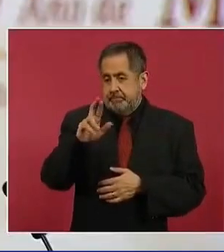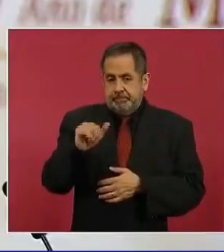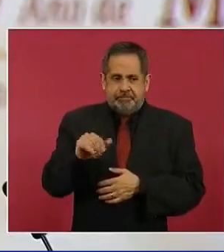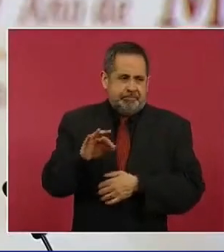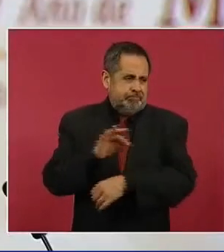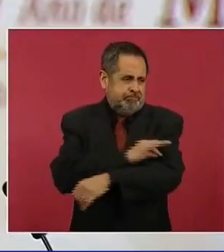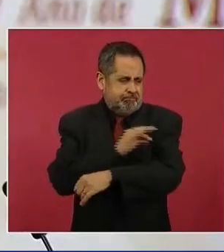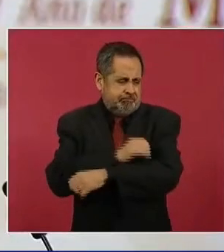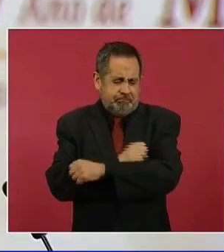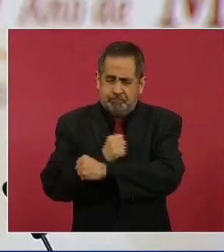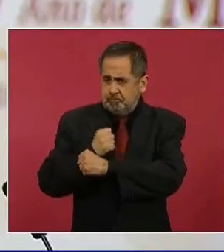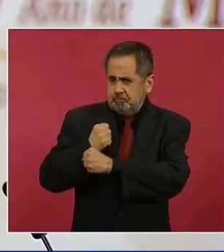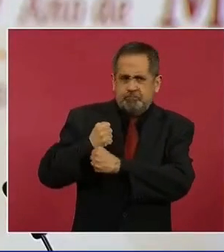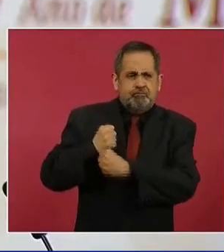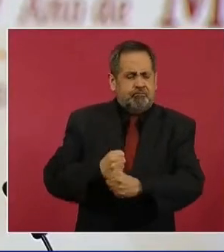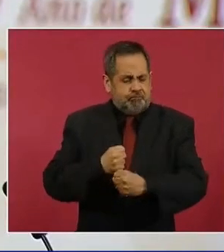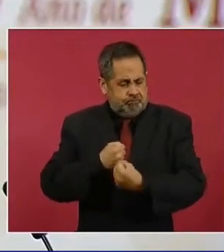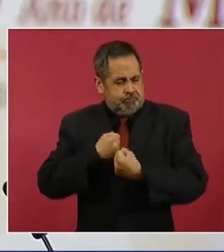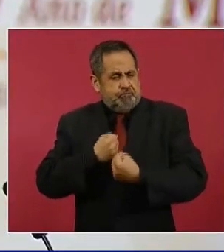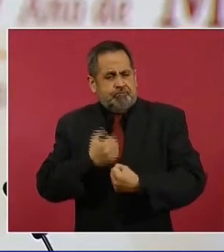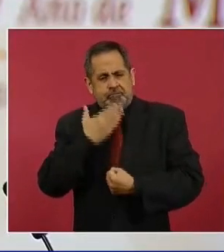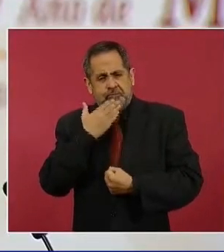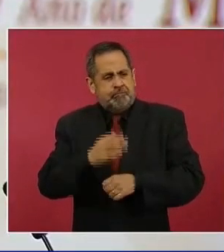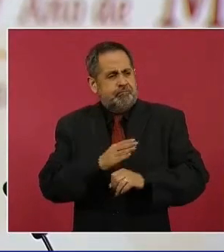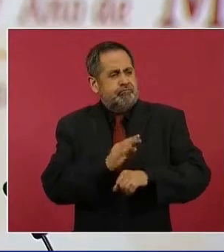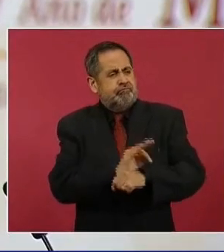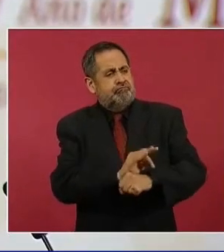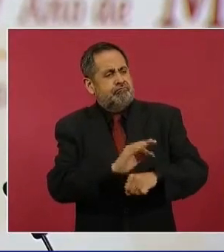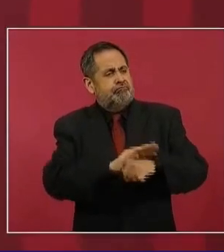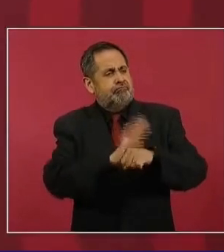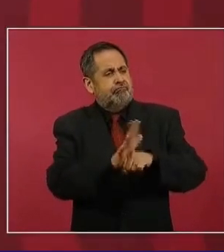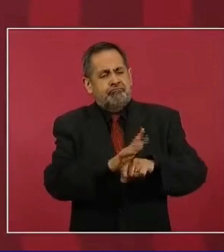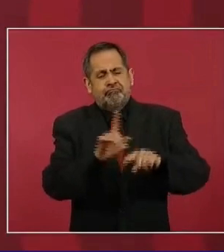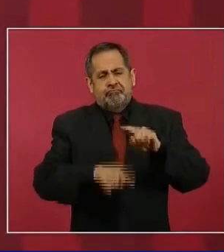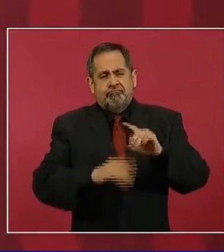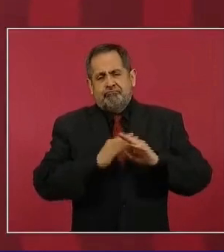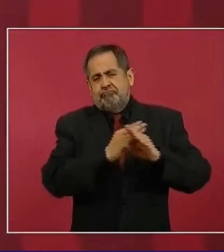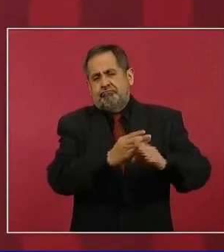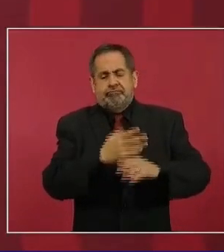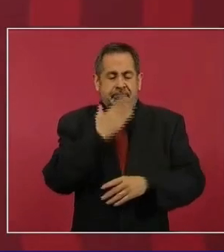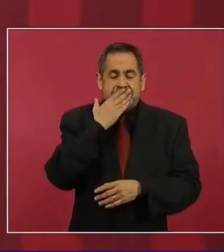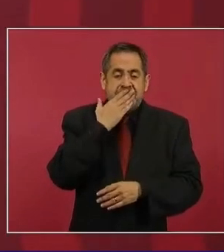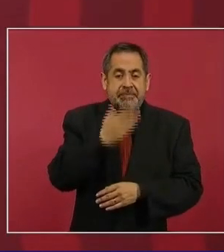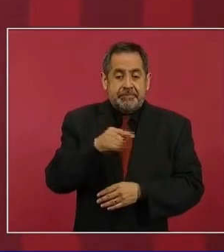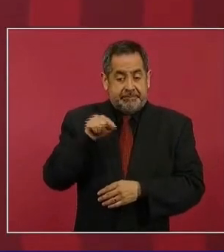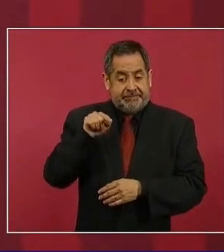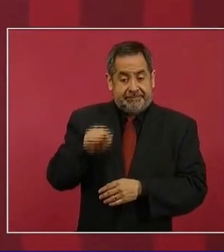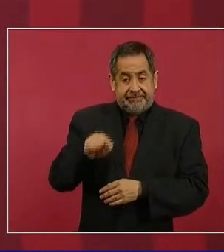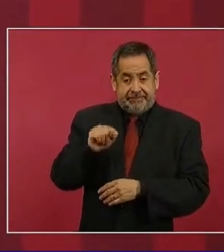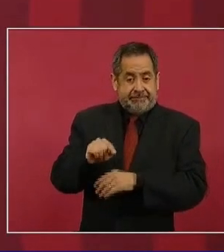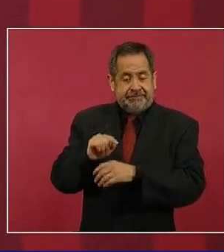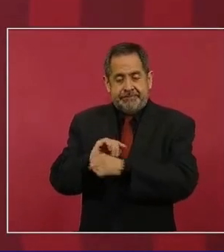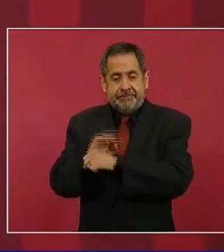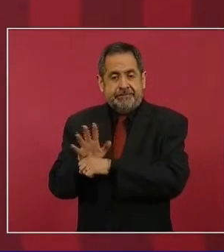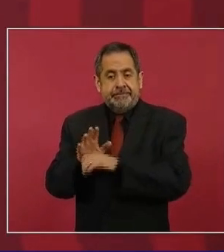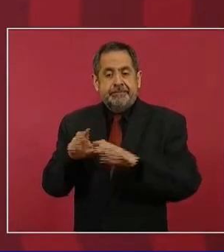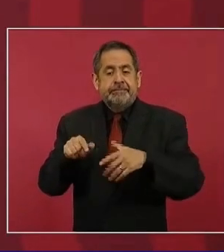poderosa respuesta inmune contra el virus SARS-CoV-2 y se convierte en un candidato a su